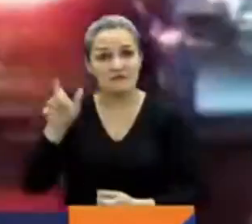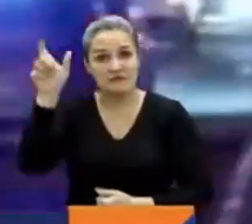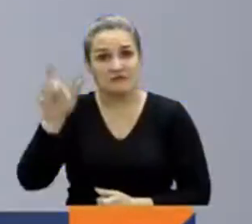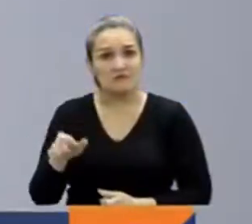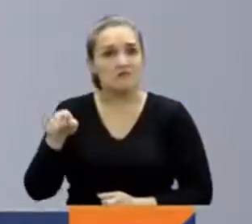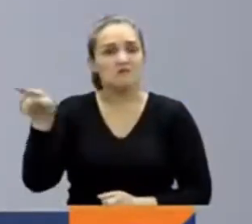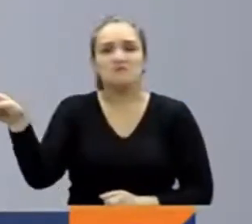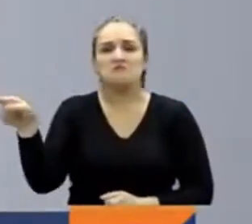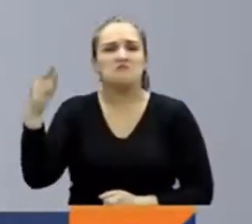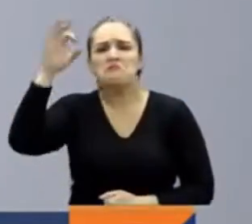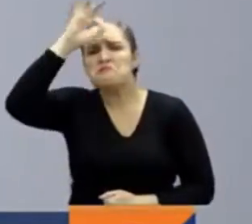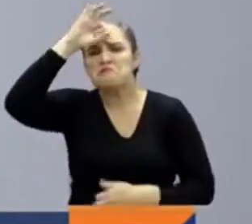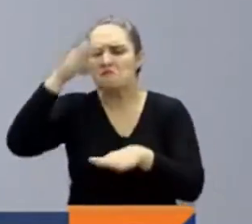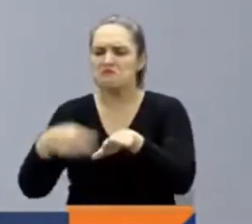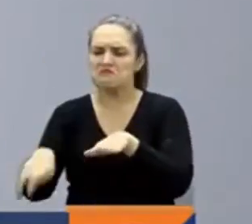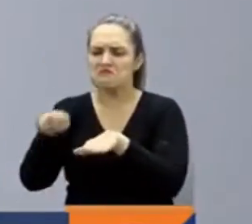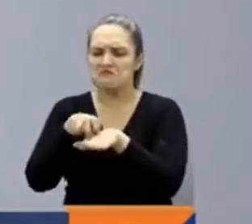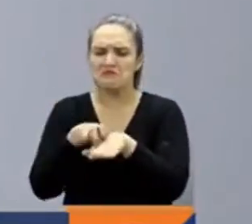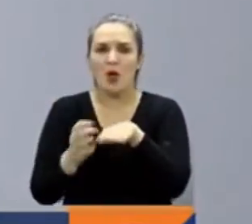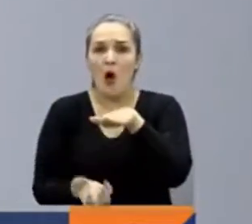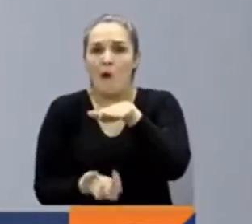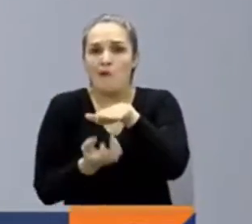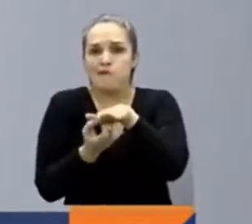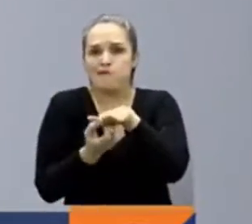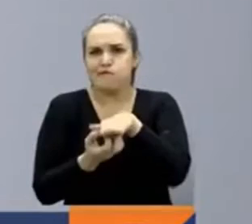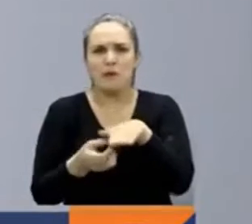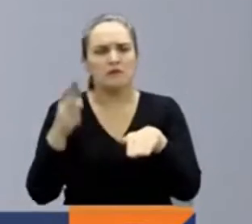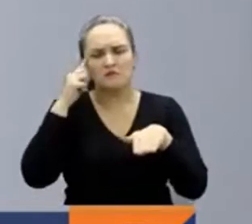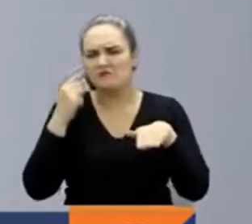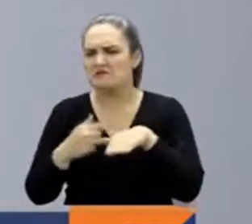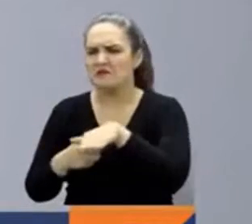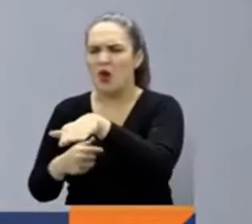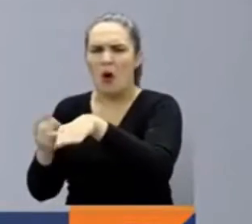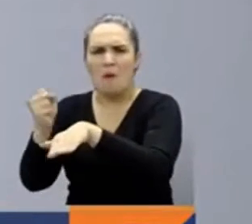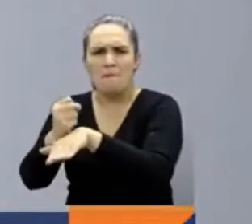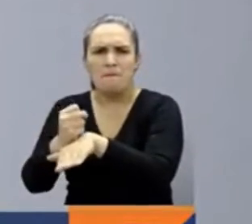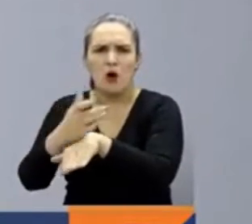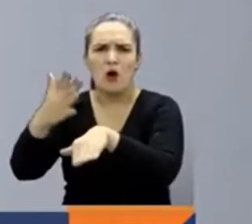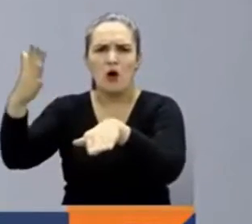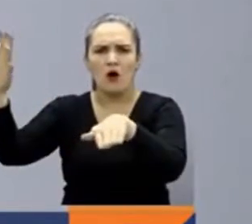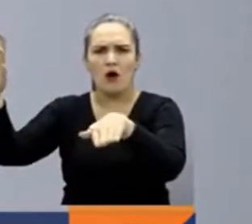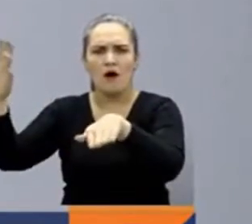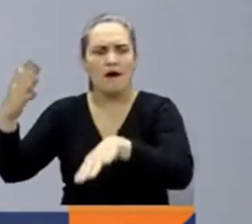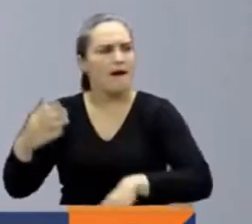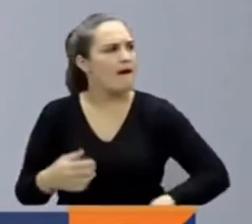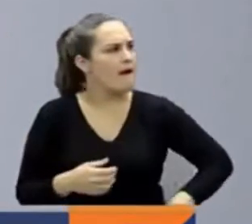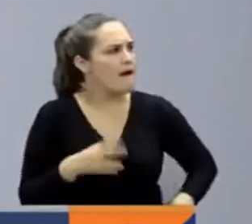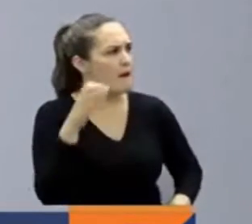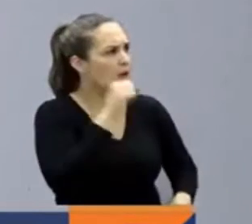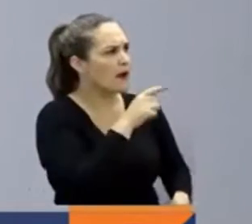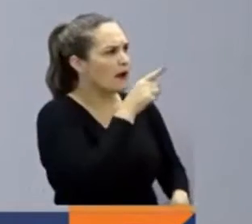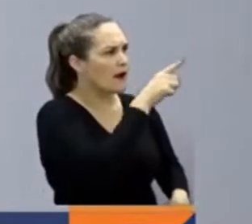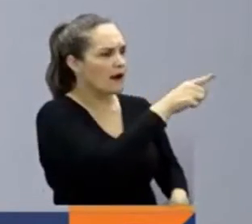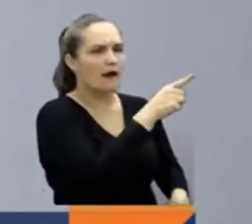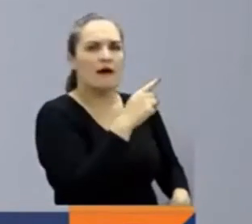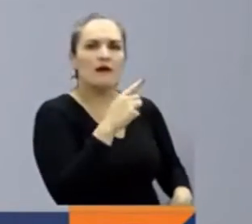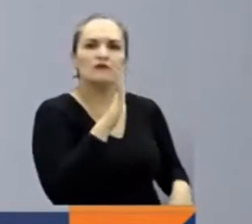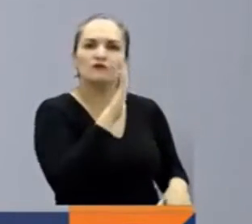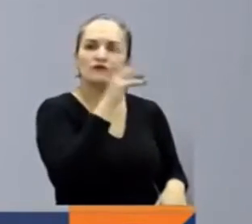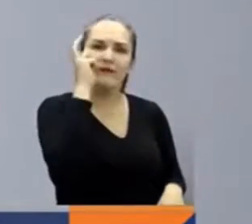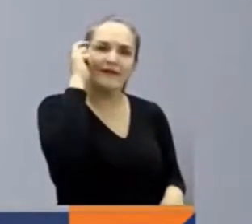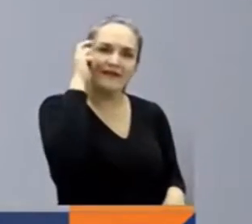artefacto explosivo colocado en el vehículo que despertó acusaciones hacia Kiev, cuya cartera de exteriores niega cualquier vinculación.